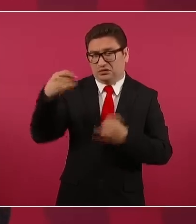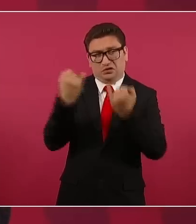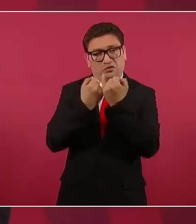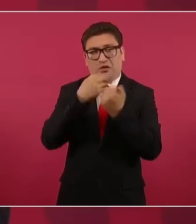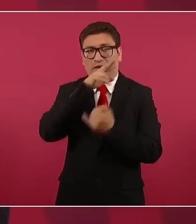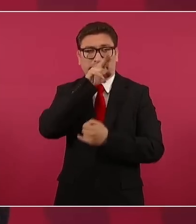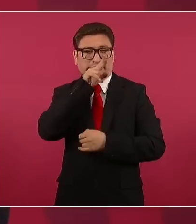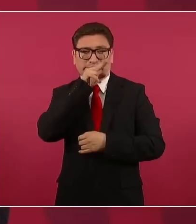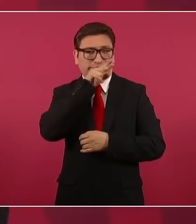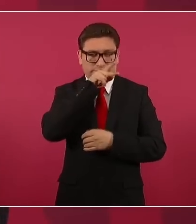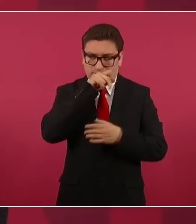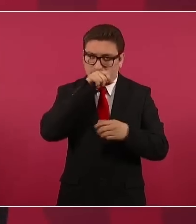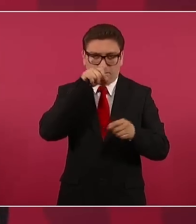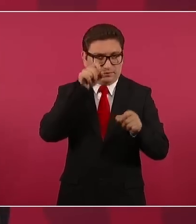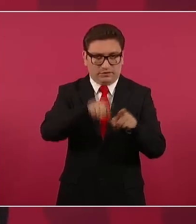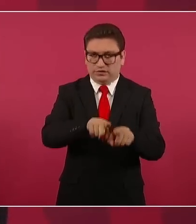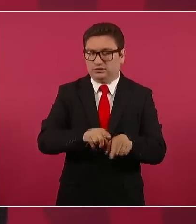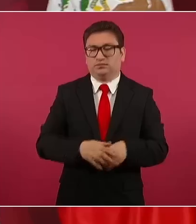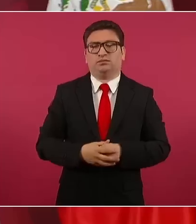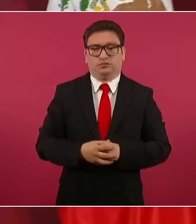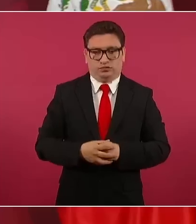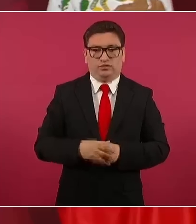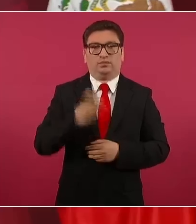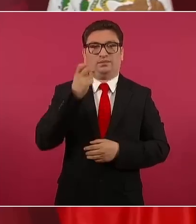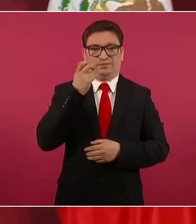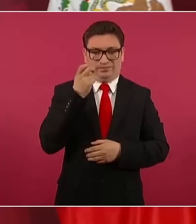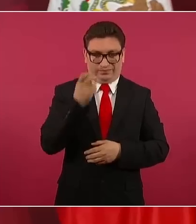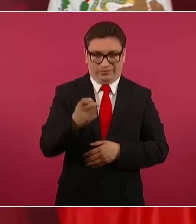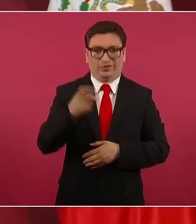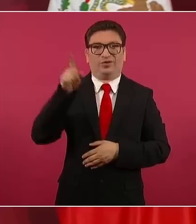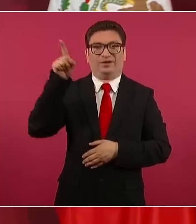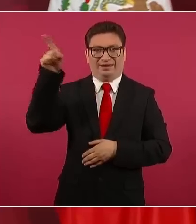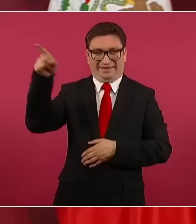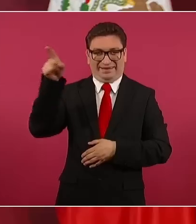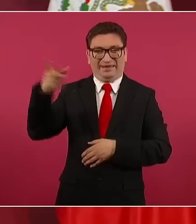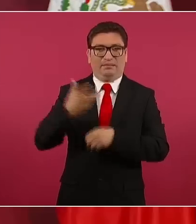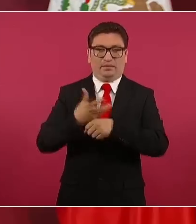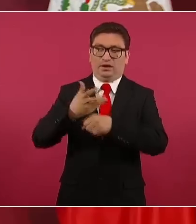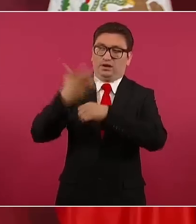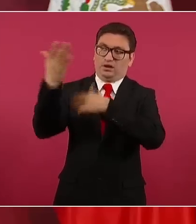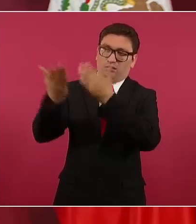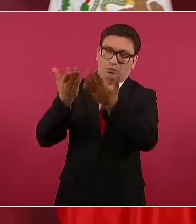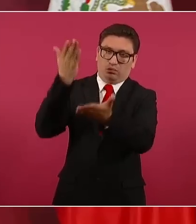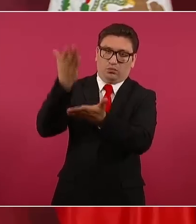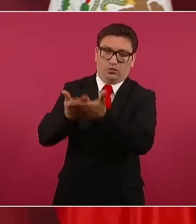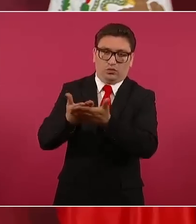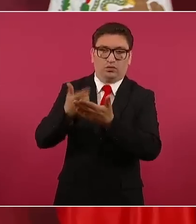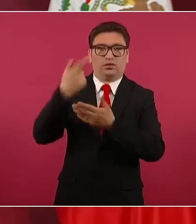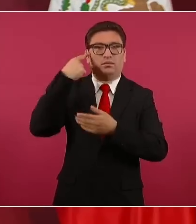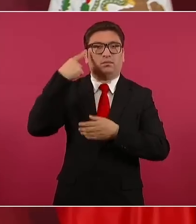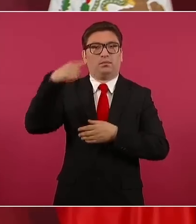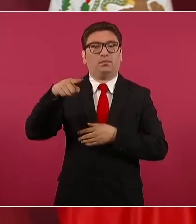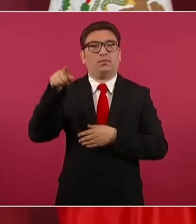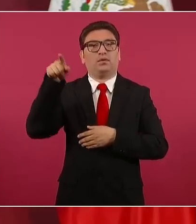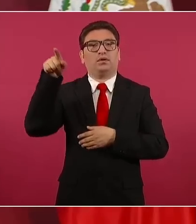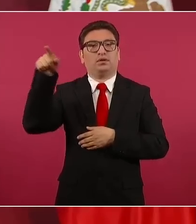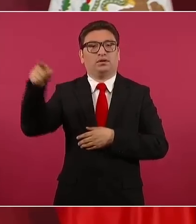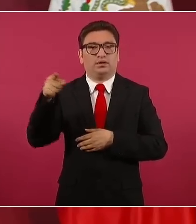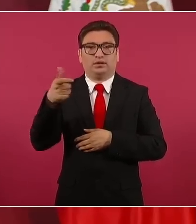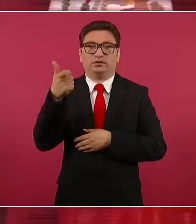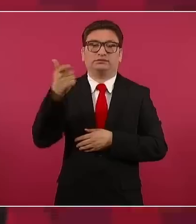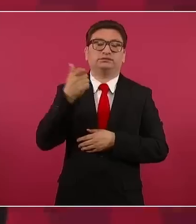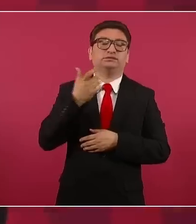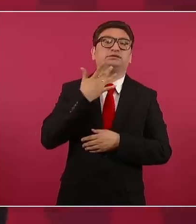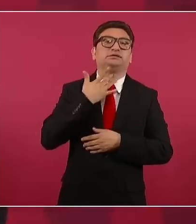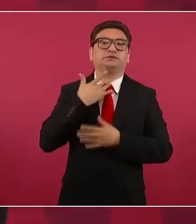por eso lo de su propuesta de que se reduzca el precio de las